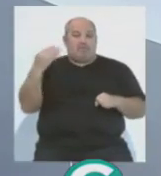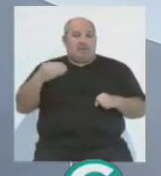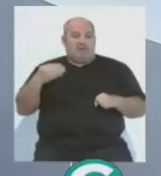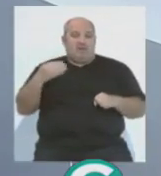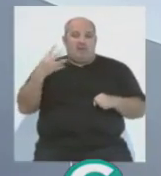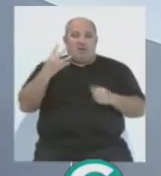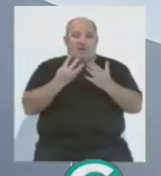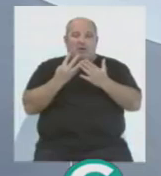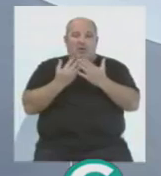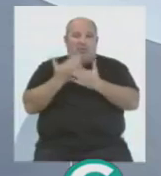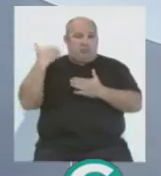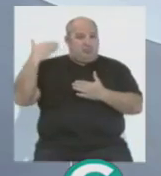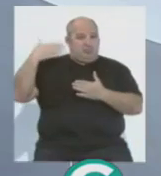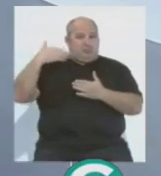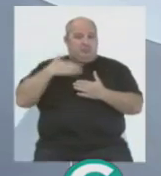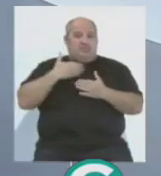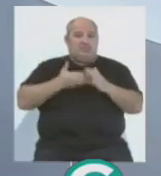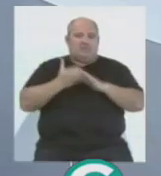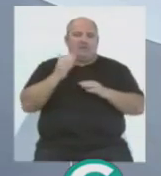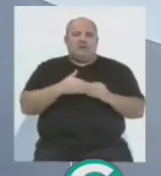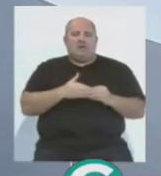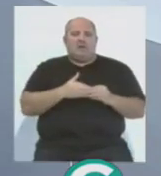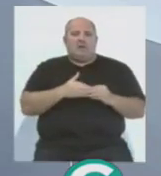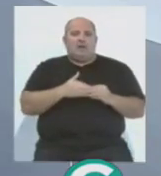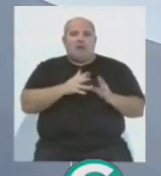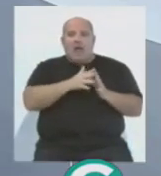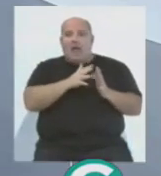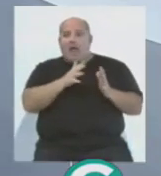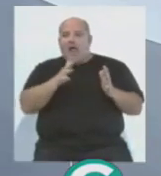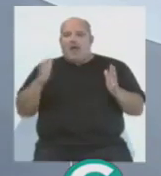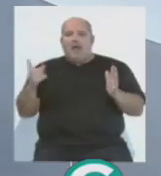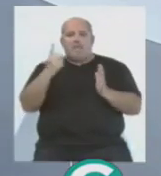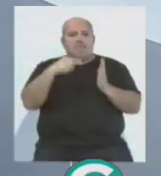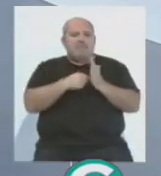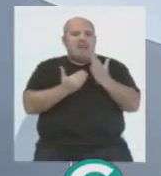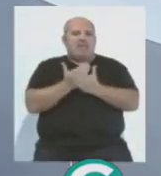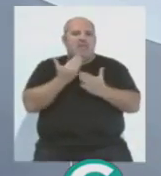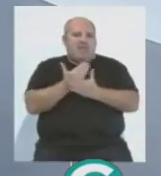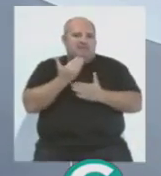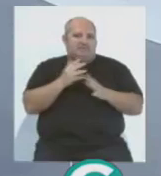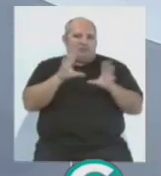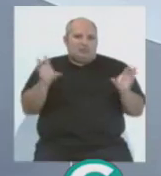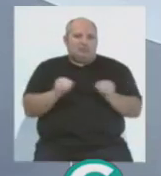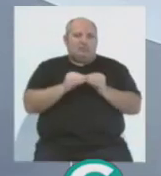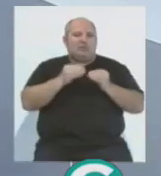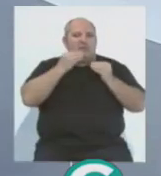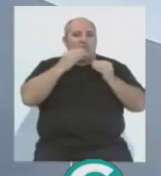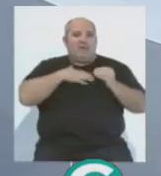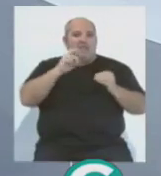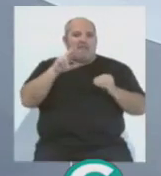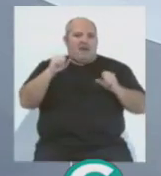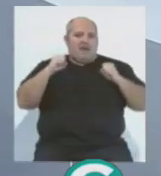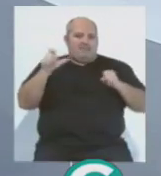a falta de cuatro jornadas para entrar en los playos de ascenso a segunda división, Álvaro Cervera, sustituyendo